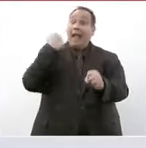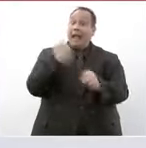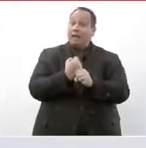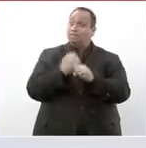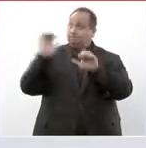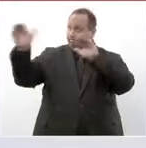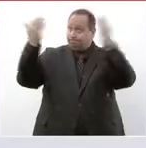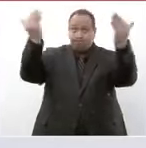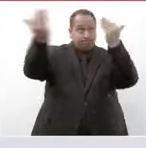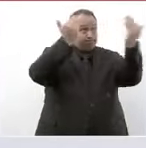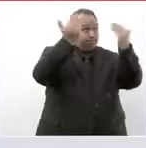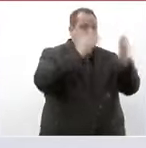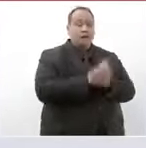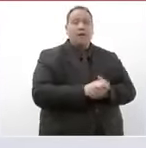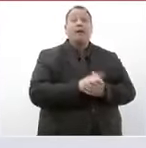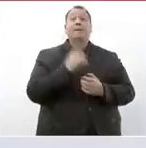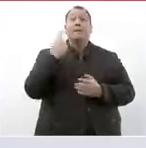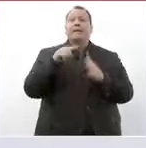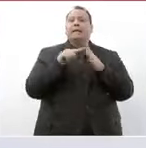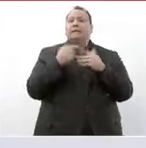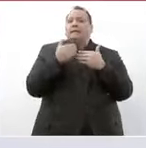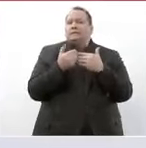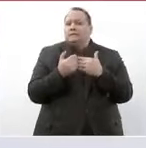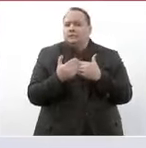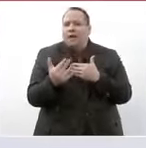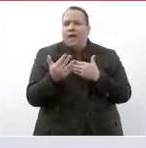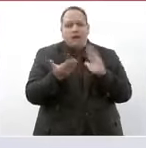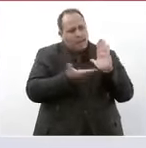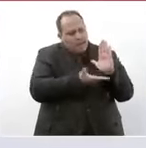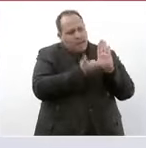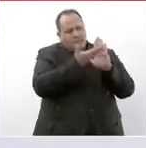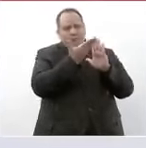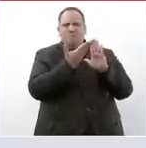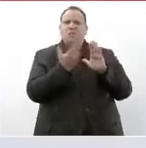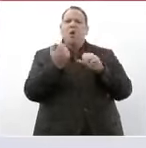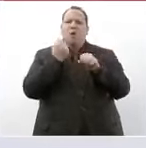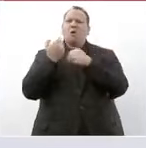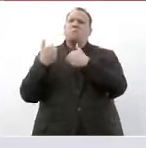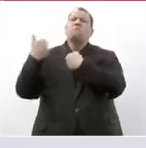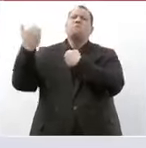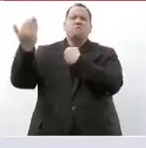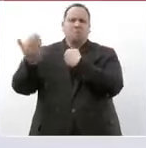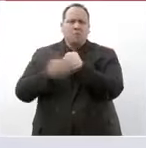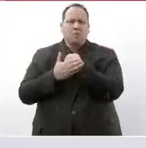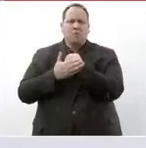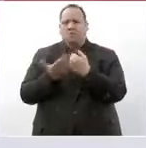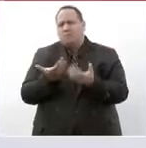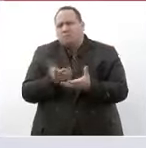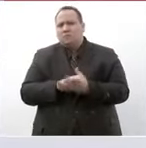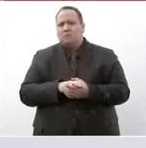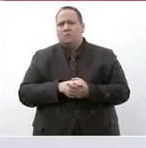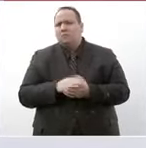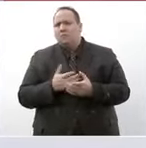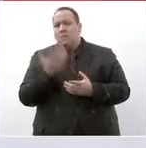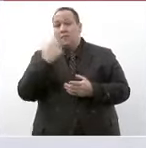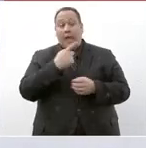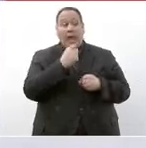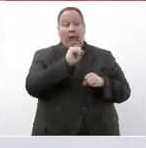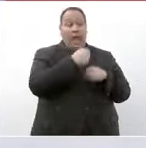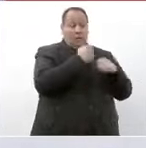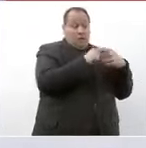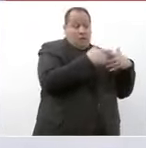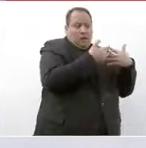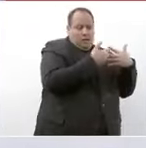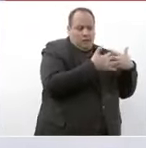para empezar ya a construirlo el año próximo desde el principio del año